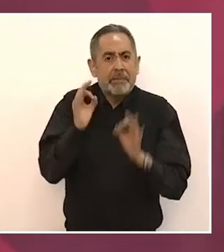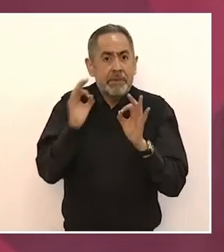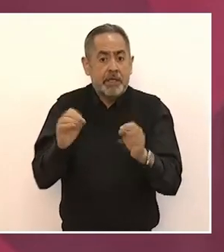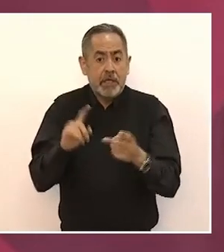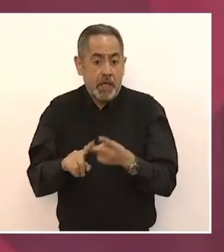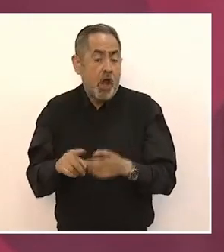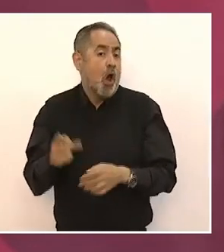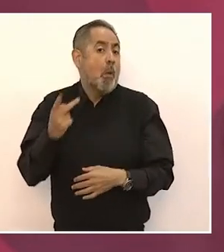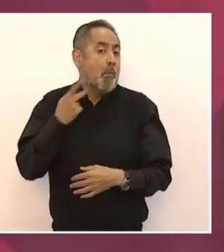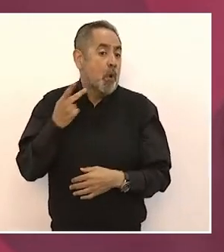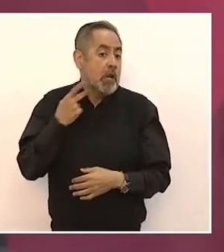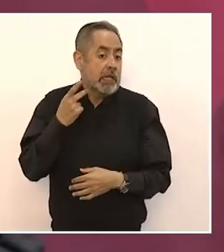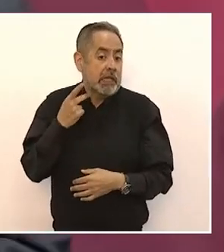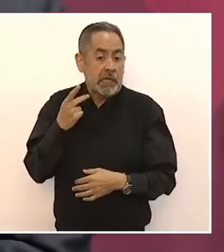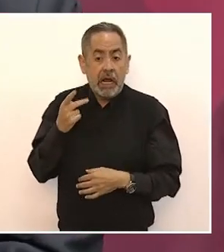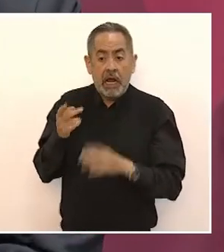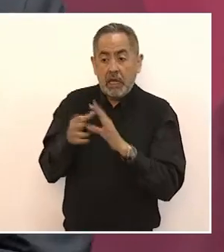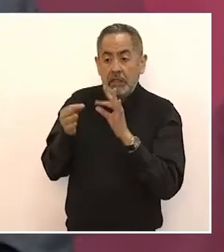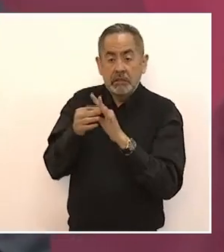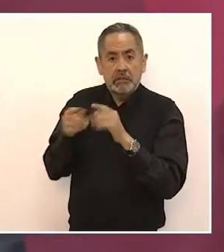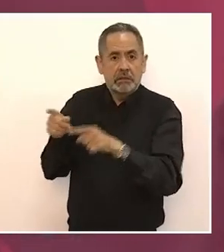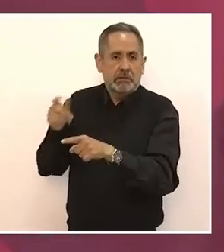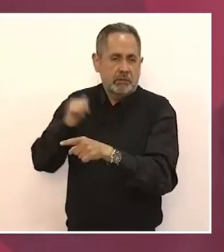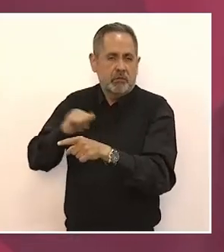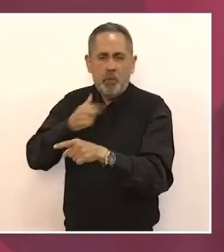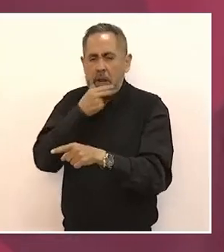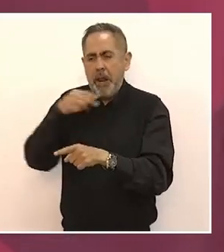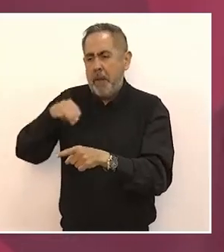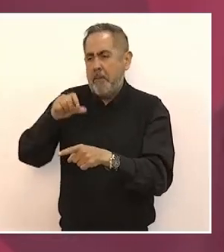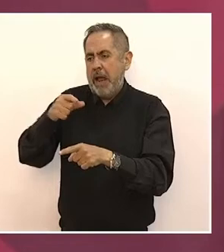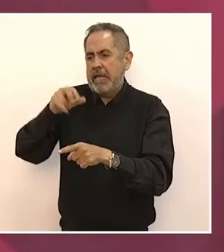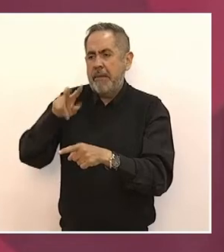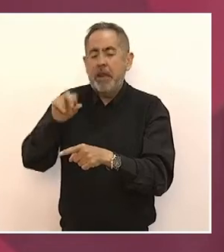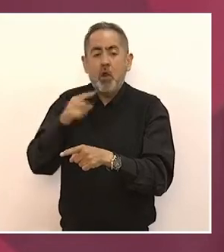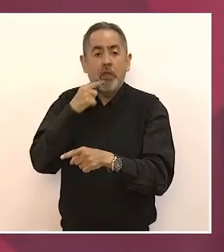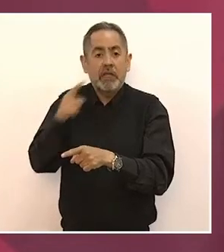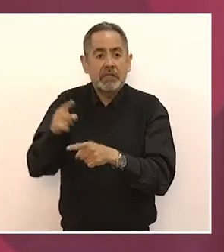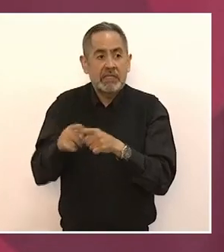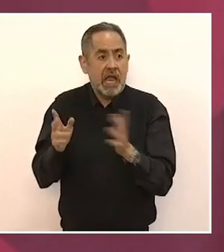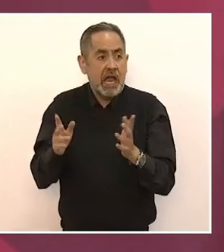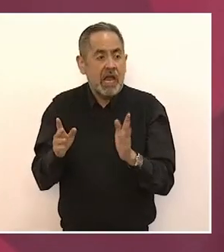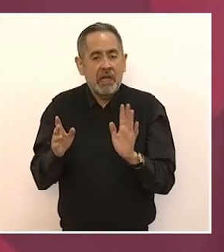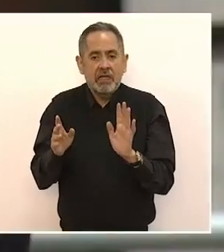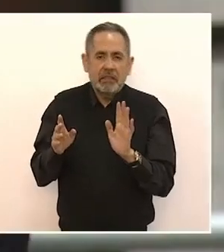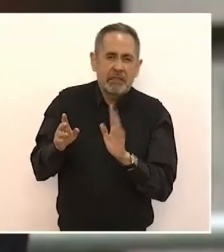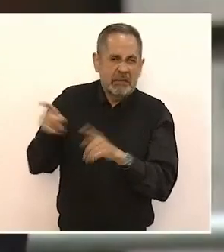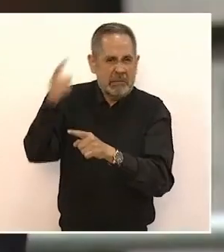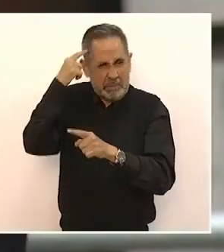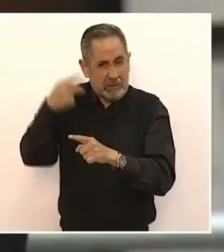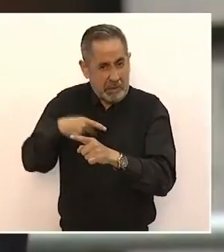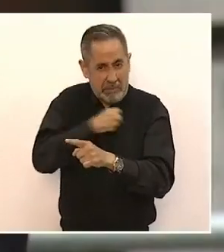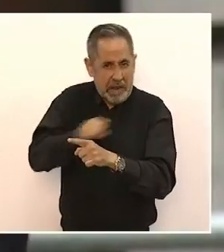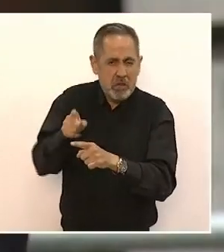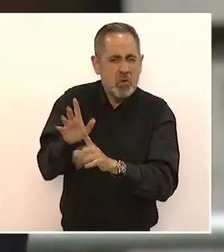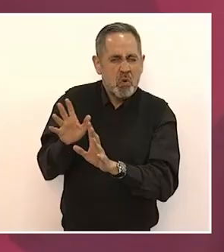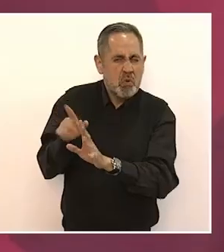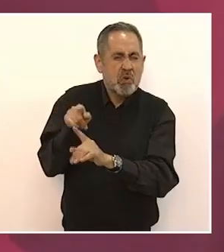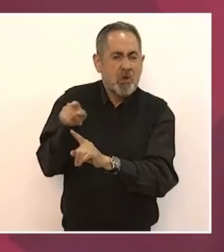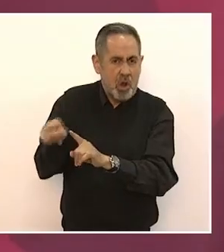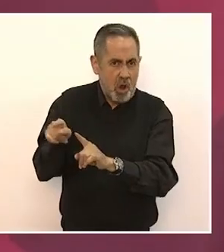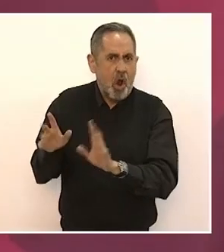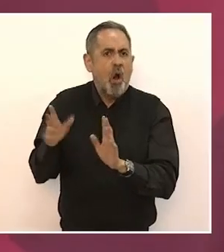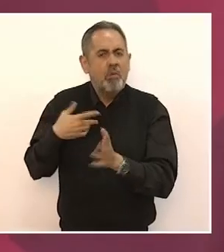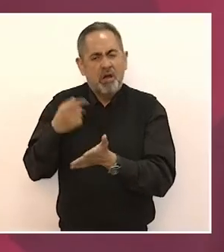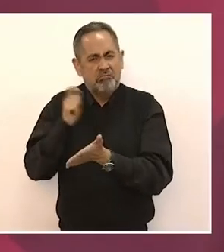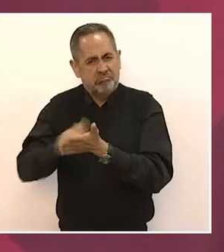la política, decía Maquiavelo que no era tan malo como se piensa, era un buen